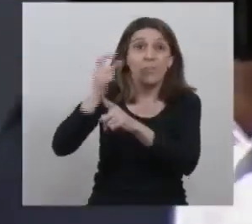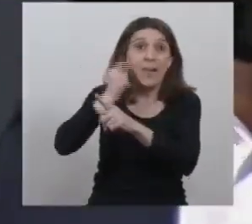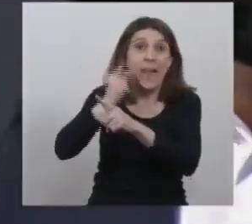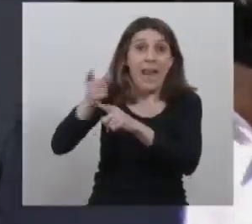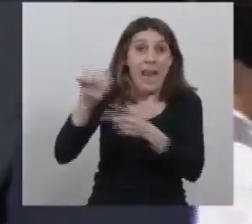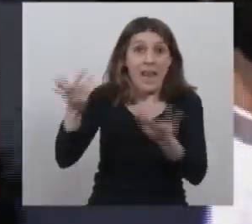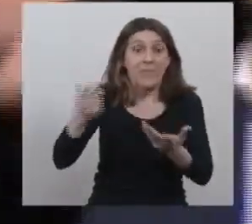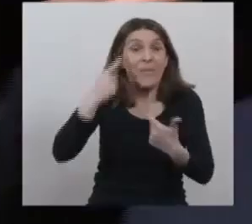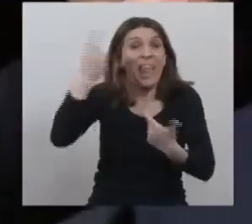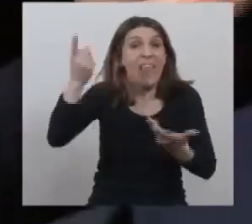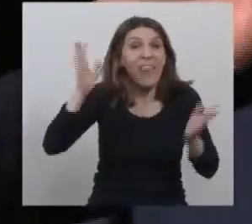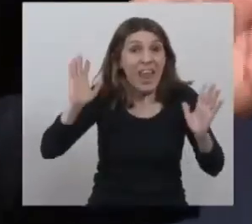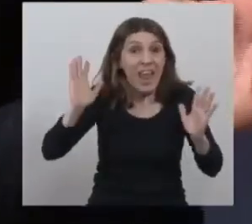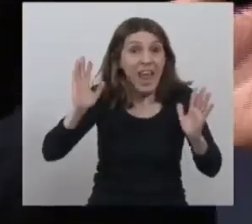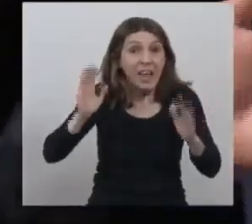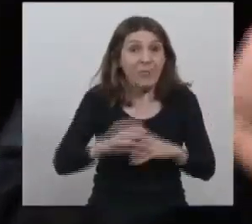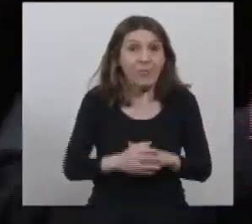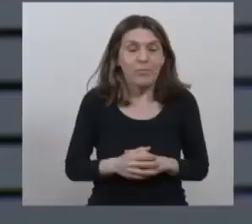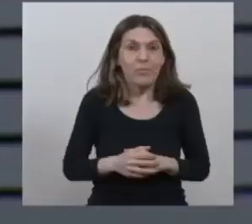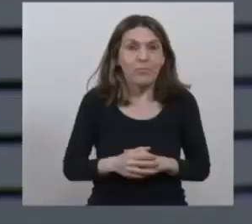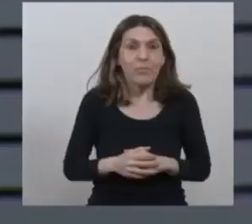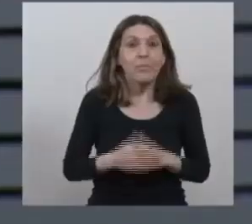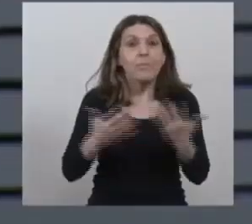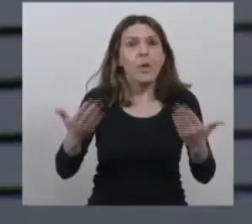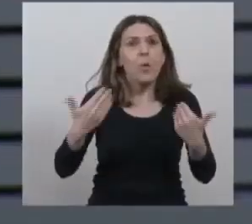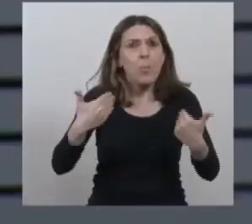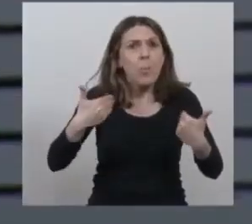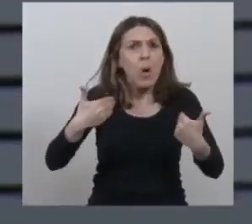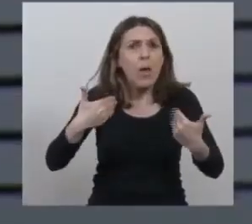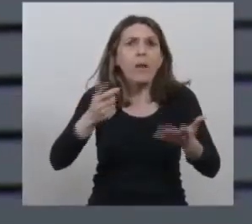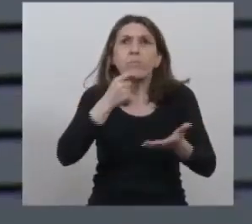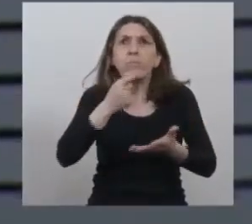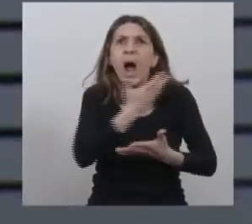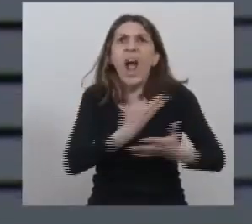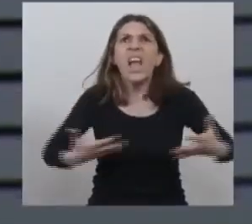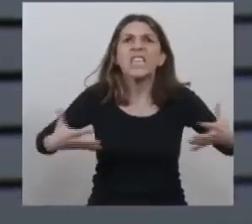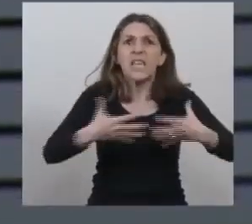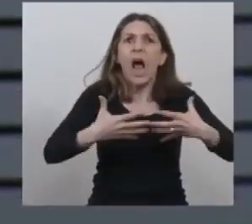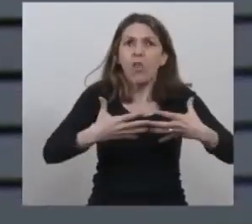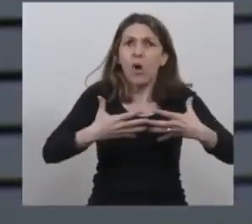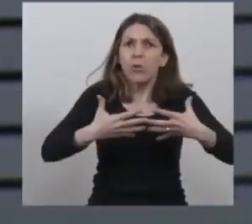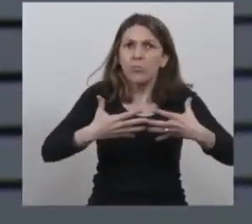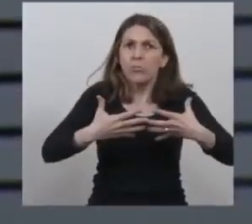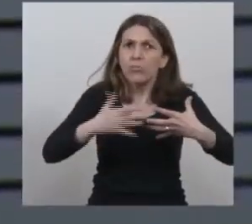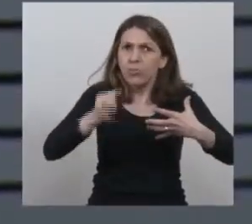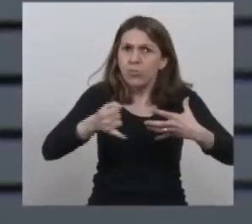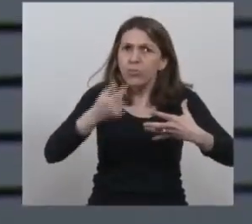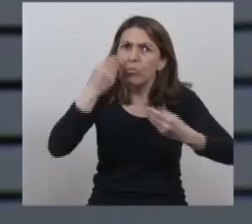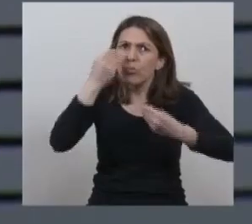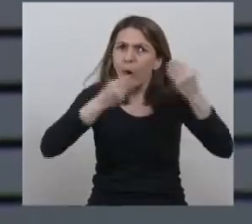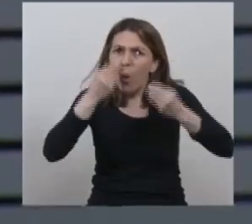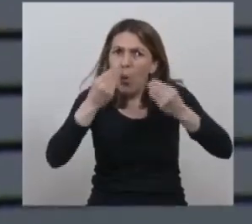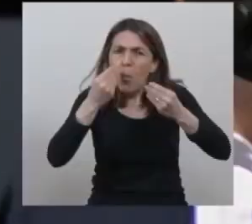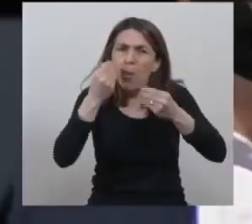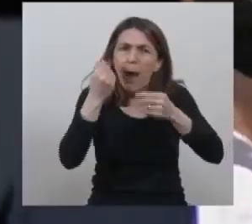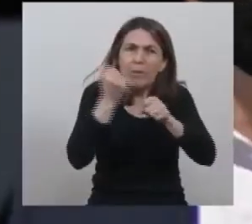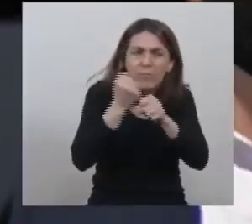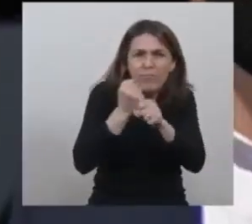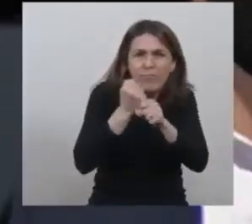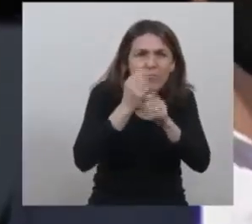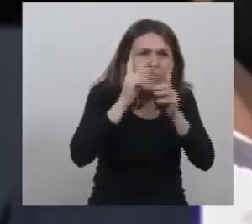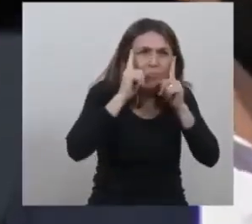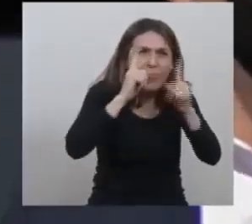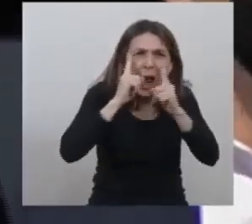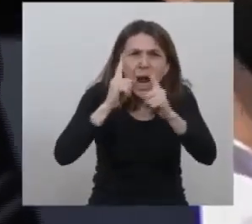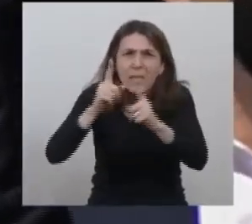La idea de que puede existir un Estado que se preocupe por darle salud a la